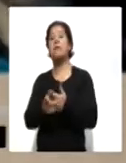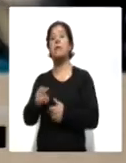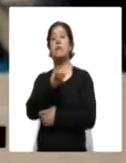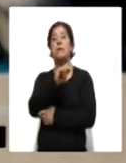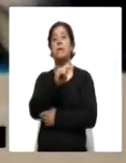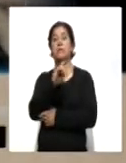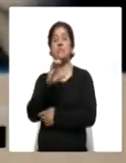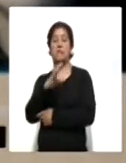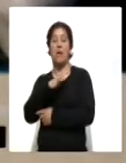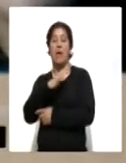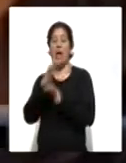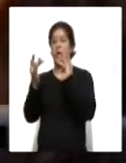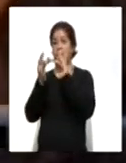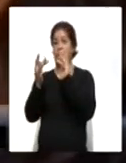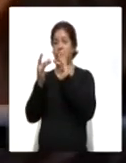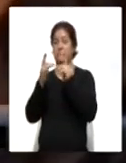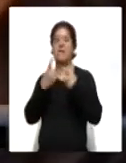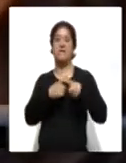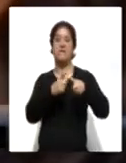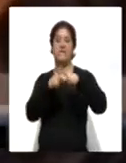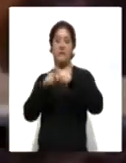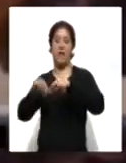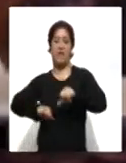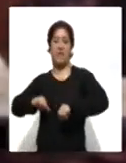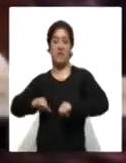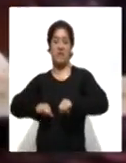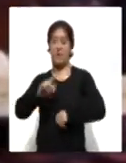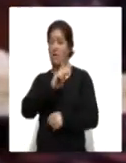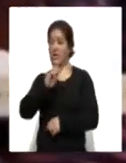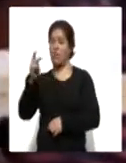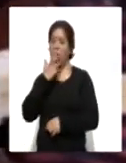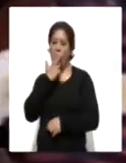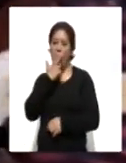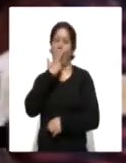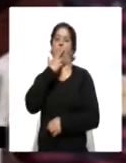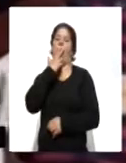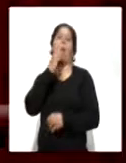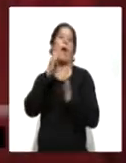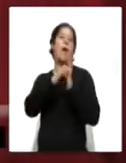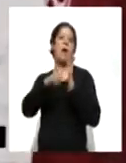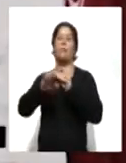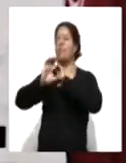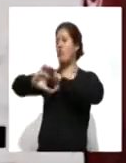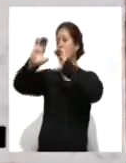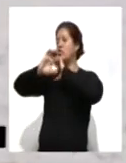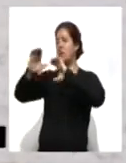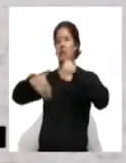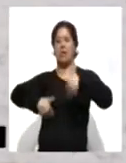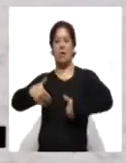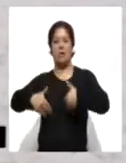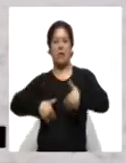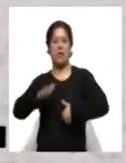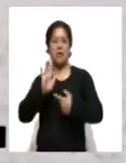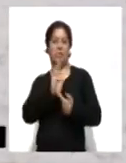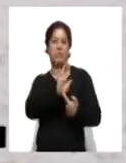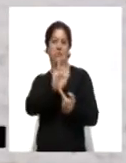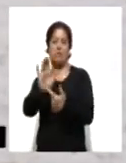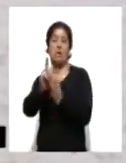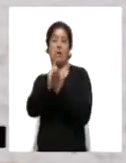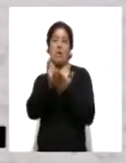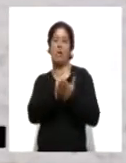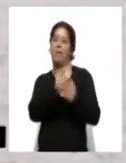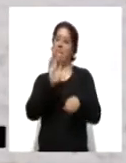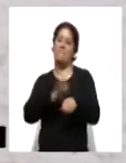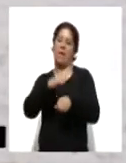promovió en redes sociales diferentes actividades que la ciudadanía disfrutó, como conciertos, obras de teatro y presentaciones de libros,